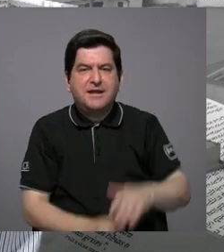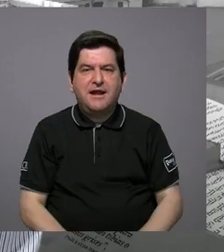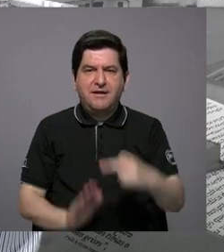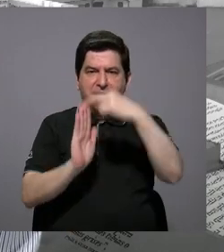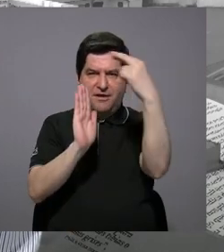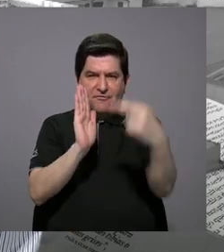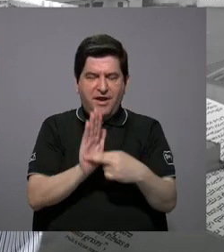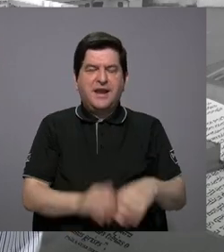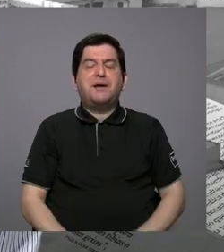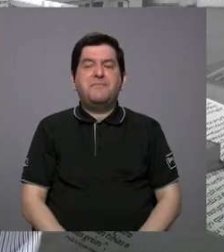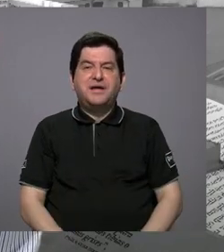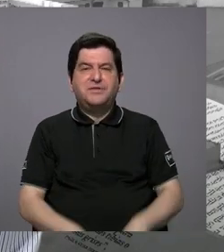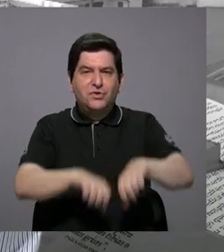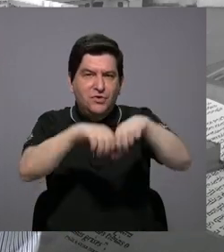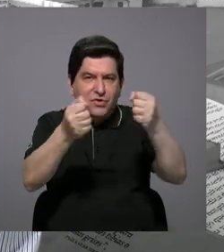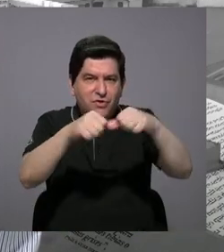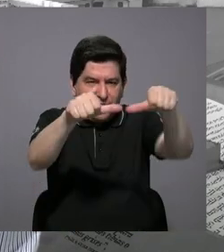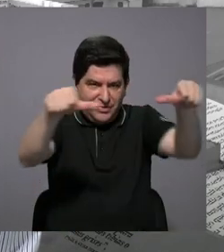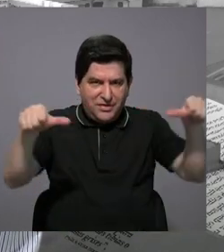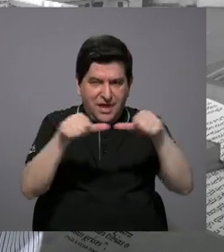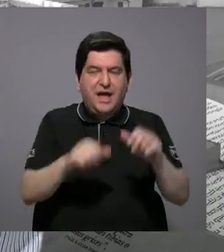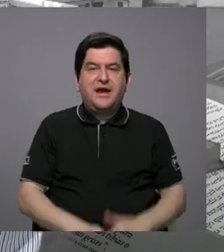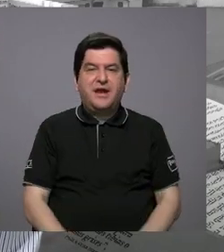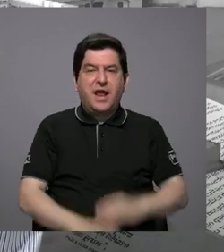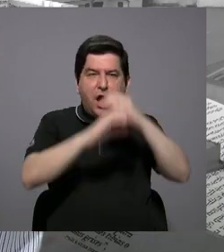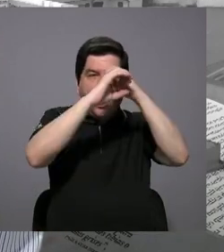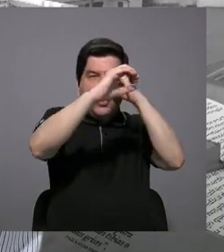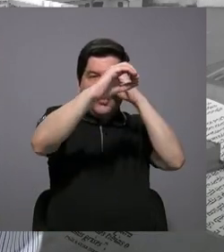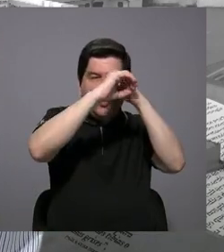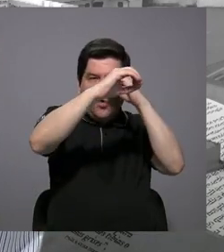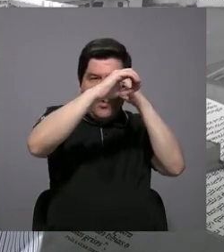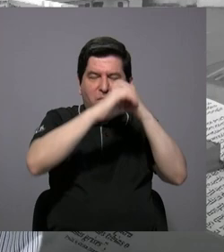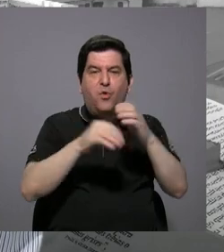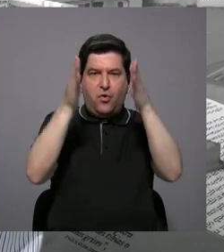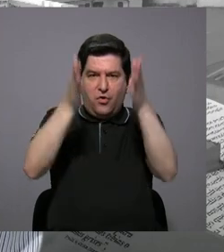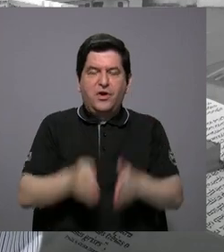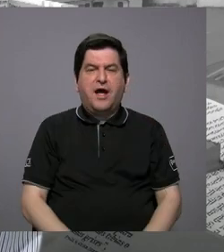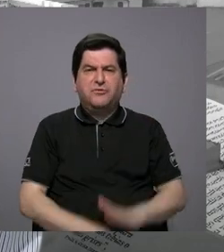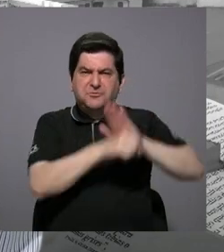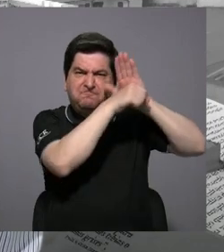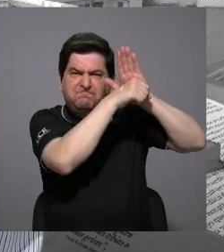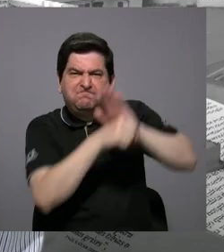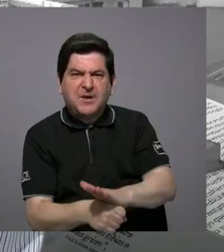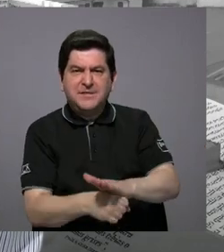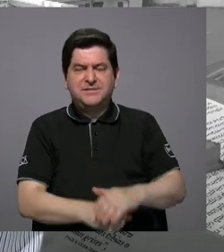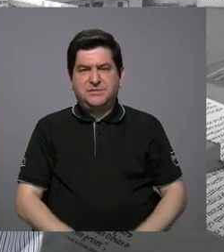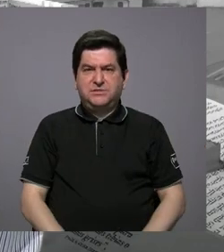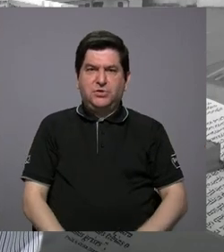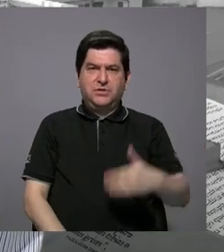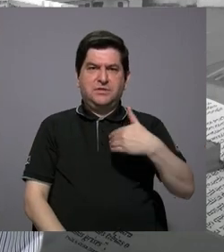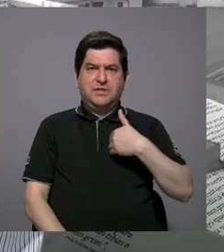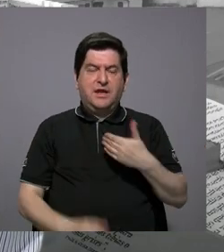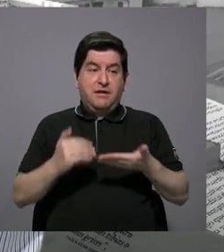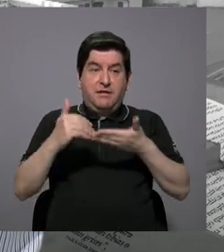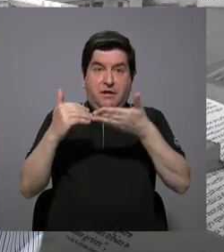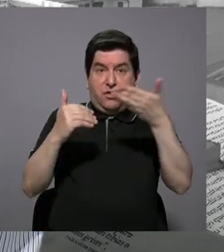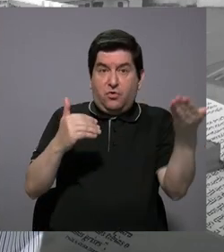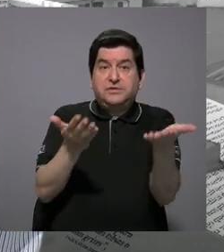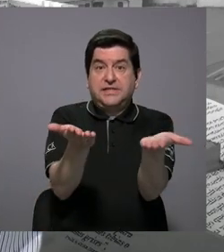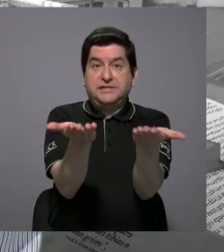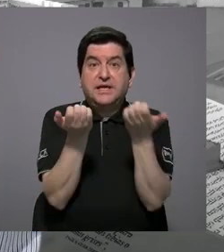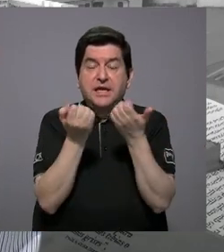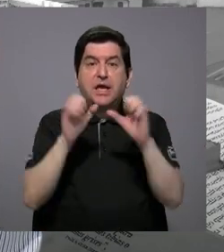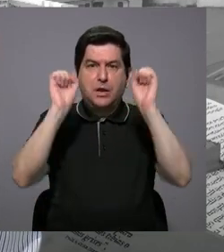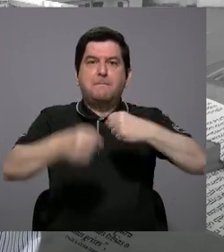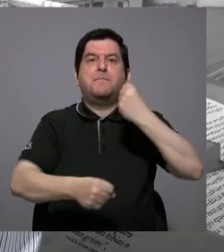reglamento de fraccionamiento, porque los topógrafos están presionando para que se les den ciertas cosas que ellos quieren